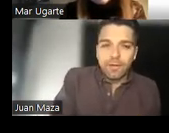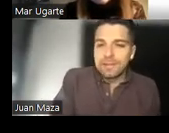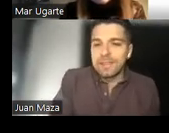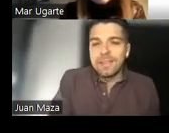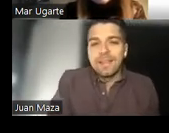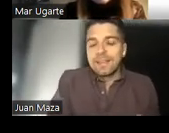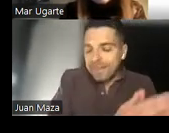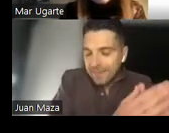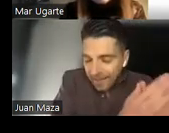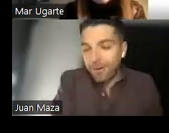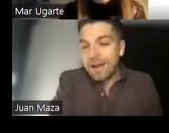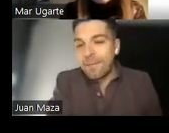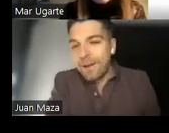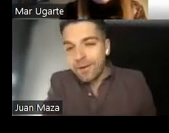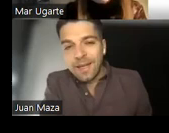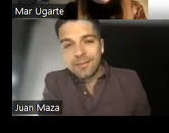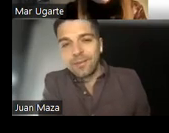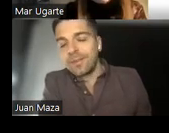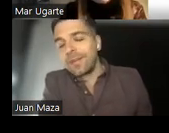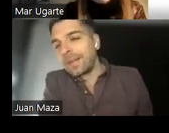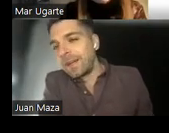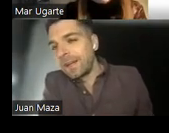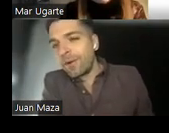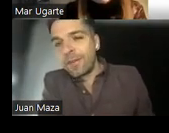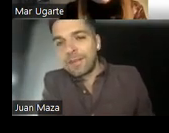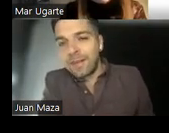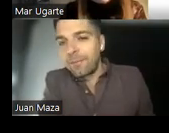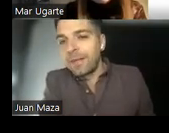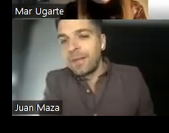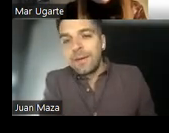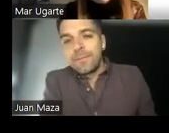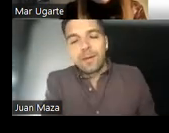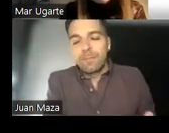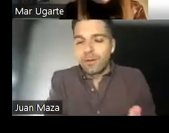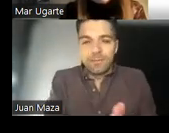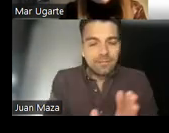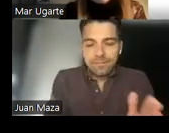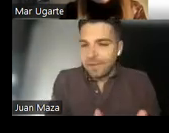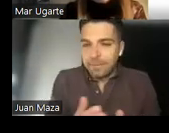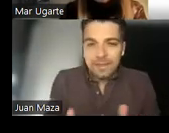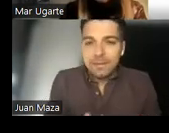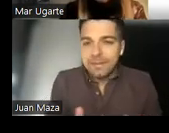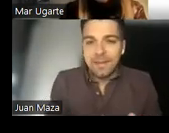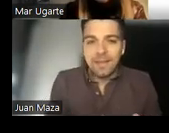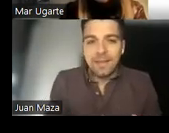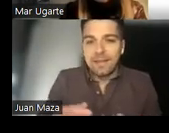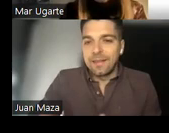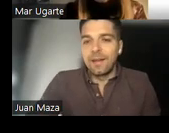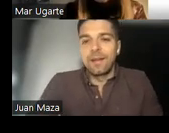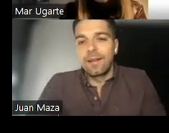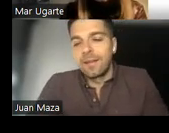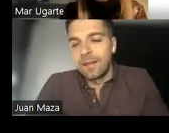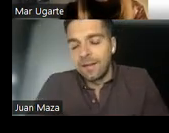moléculas diferentes, las cuales la mayoría son las que generan olores desagradables. Pero, independientemente de